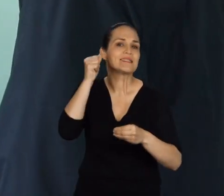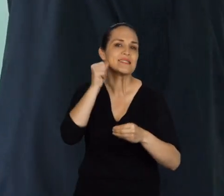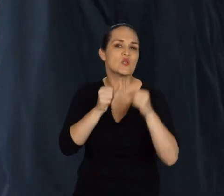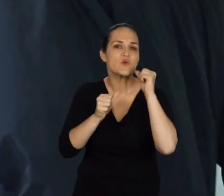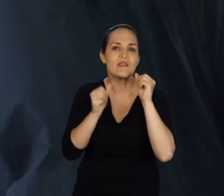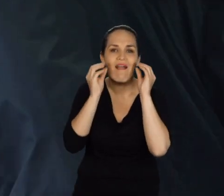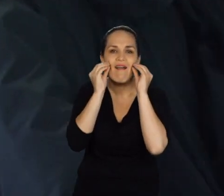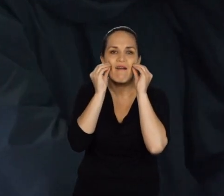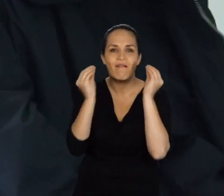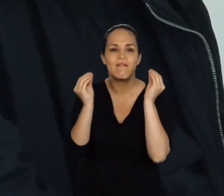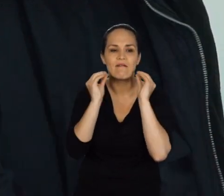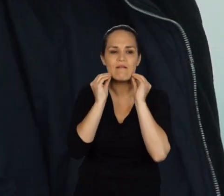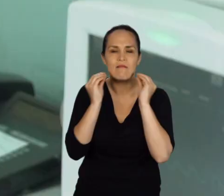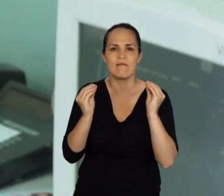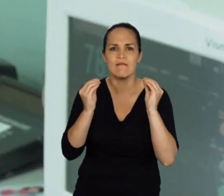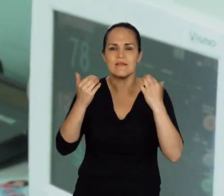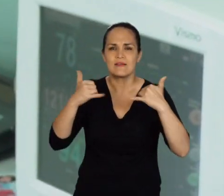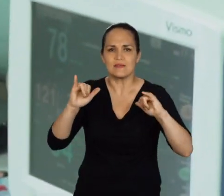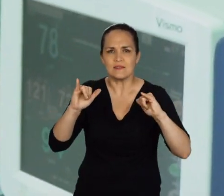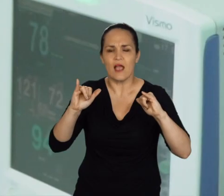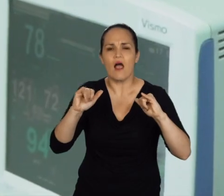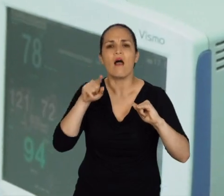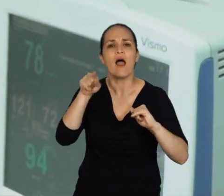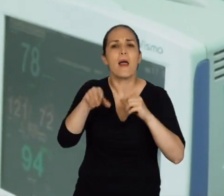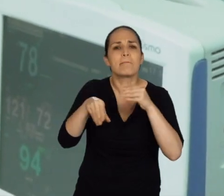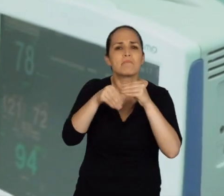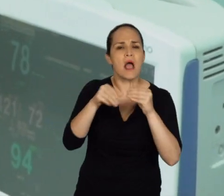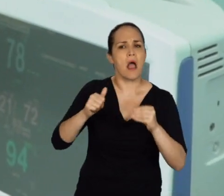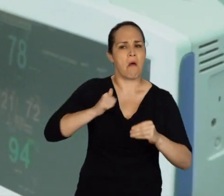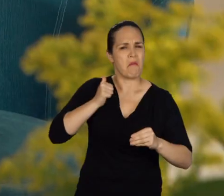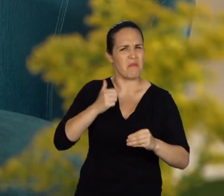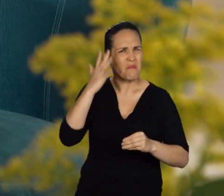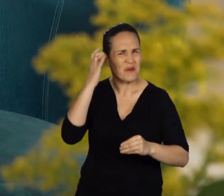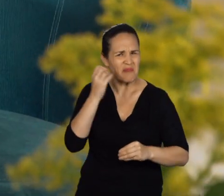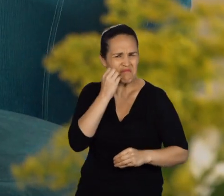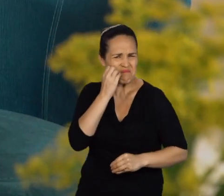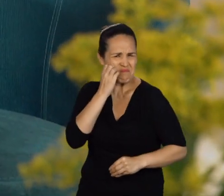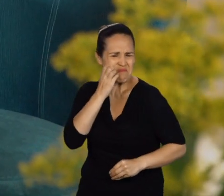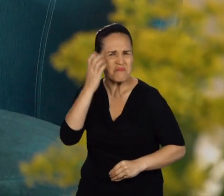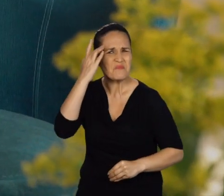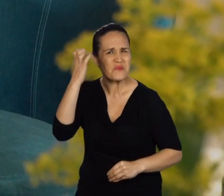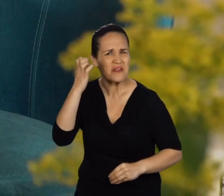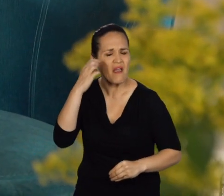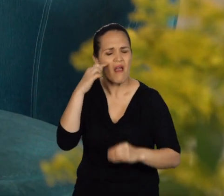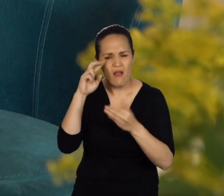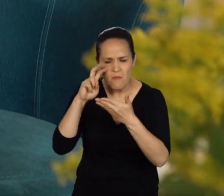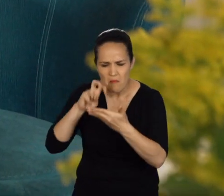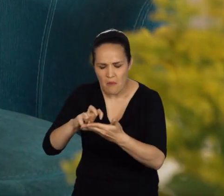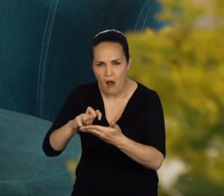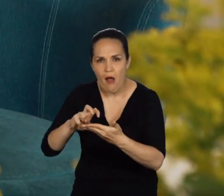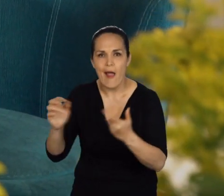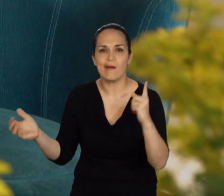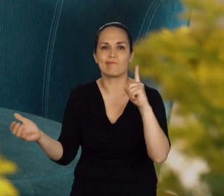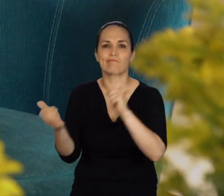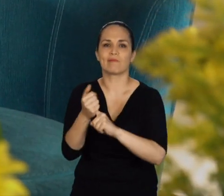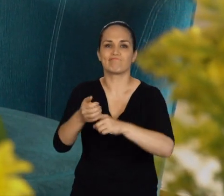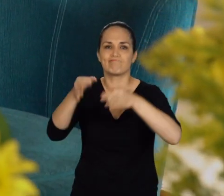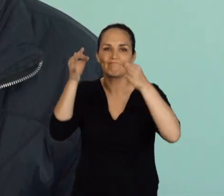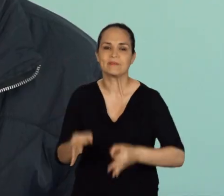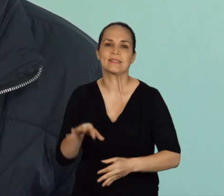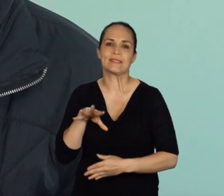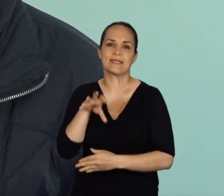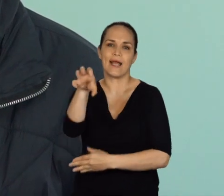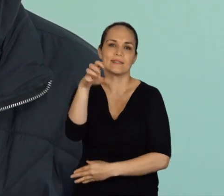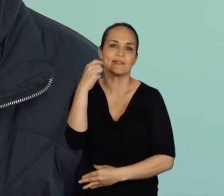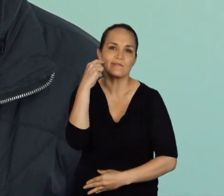me sacaron las cordales y de paso me extrajeron unas muestras, las cuales pues se convirtieron en la patología que descubrió el